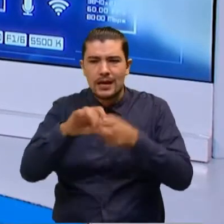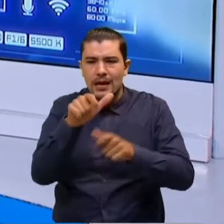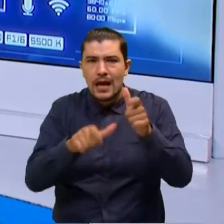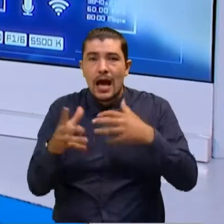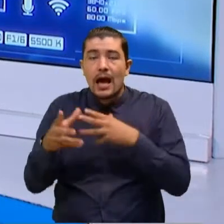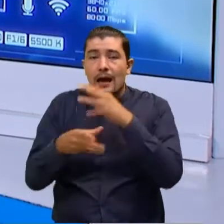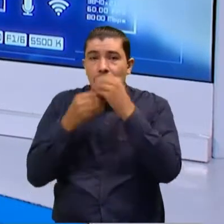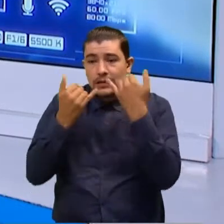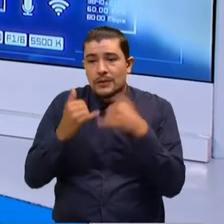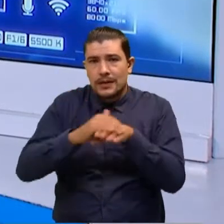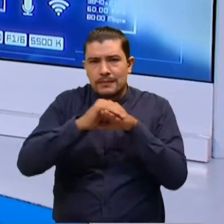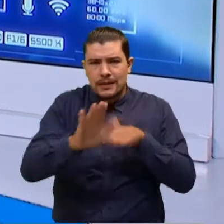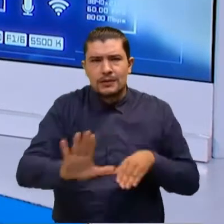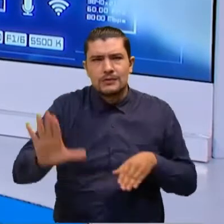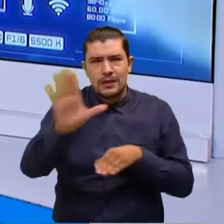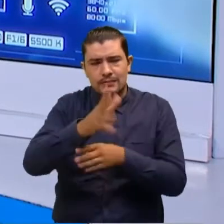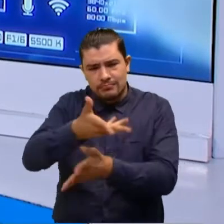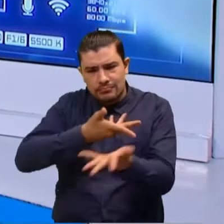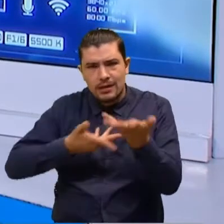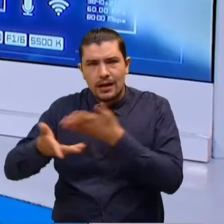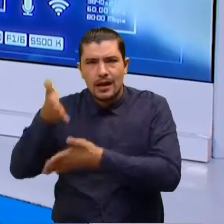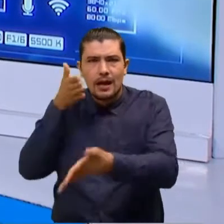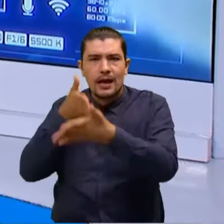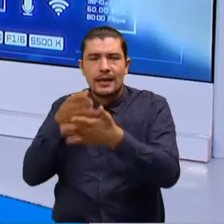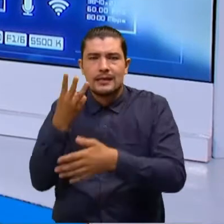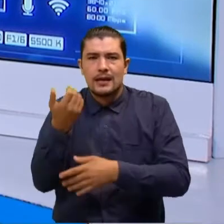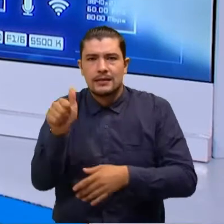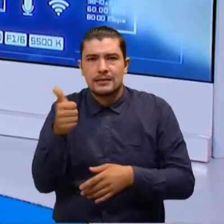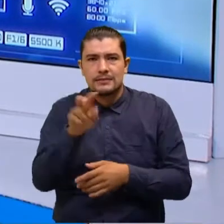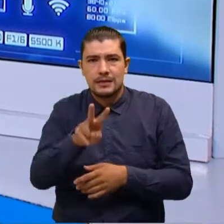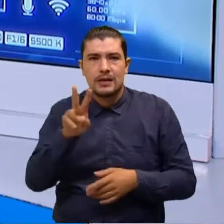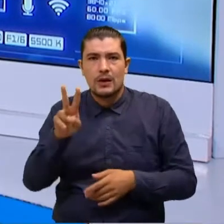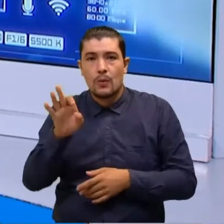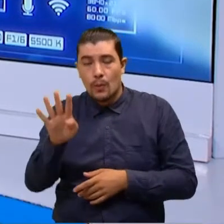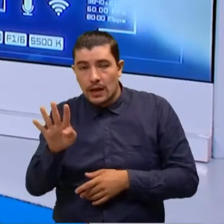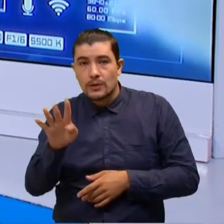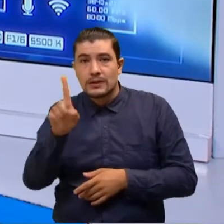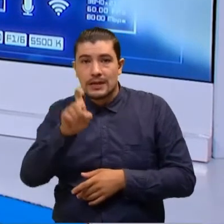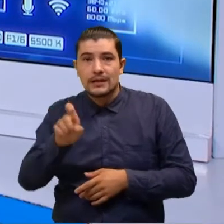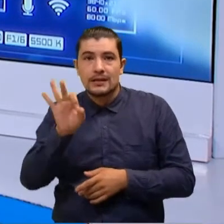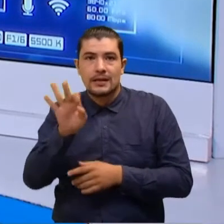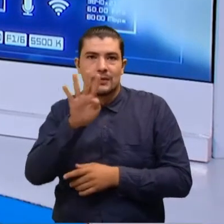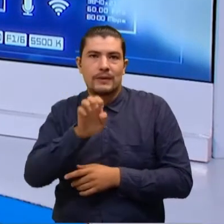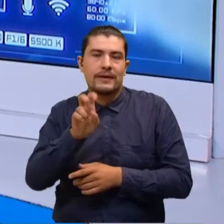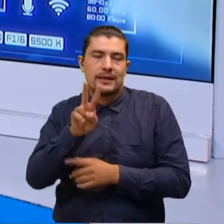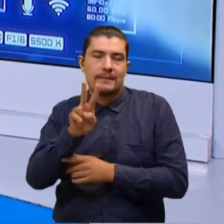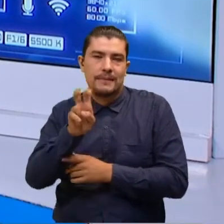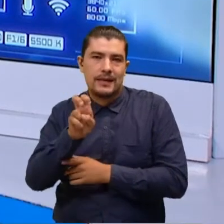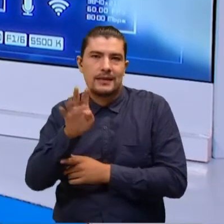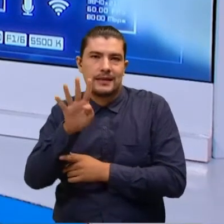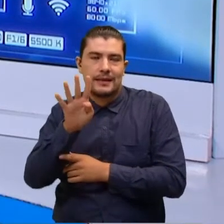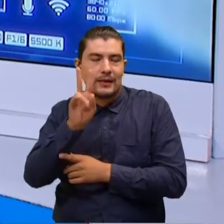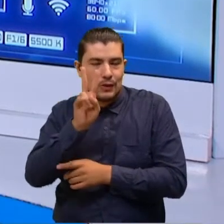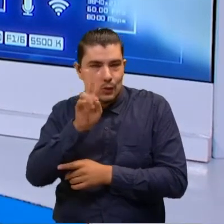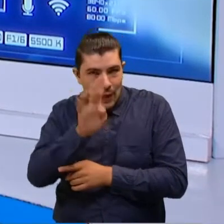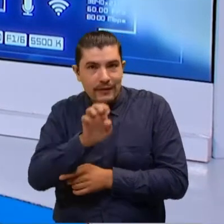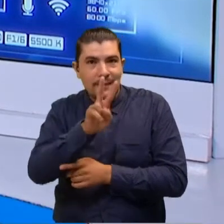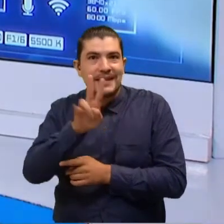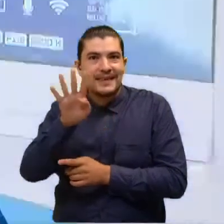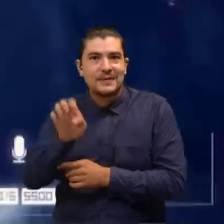Los invitamos a compartirnos su denuncia al 310-2463-929. Continúen con más de Oriente Noticias.